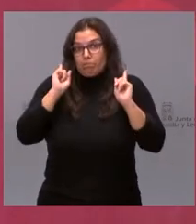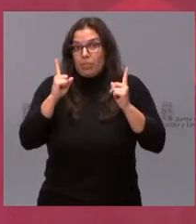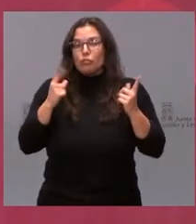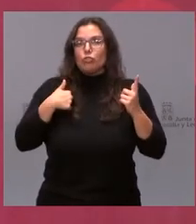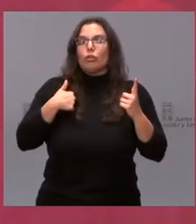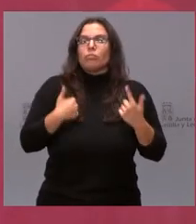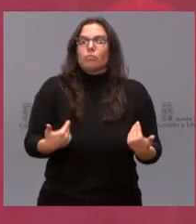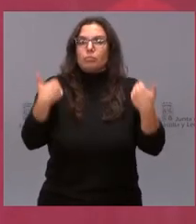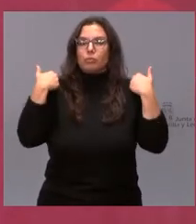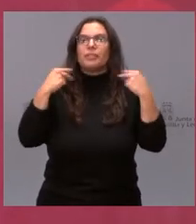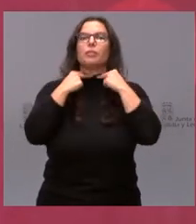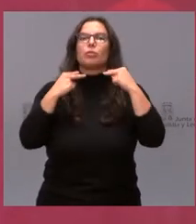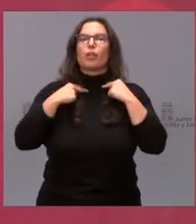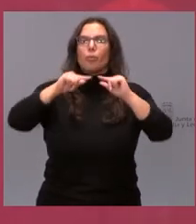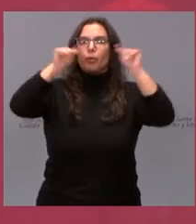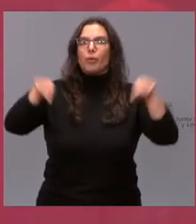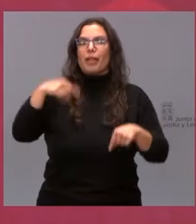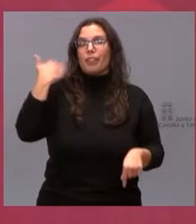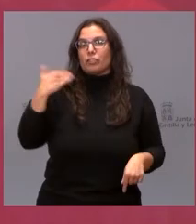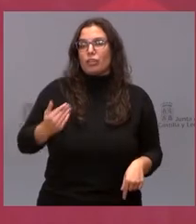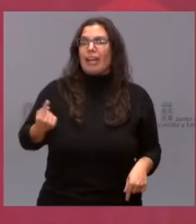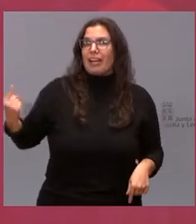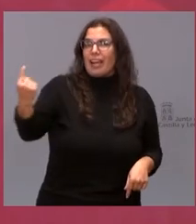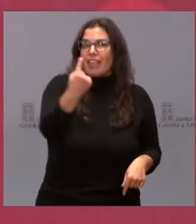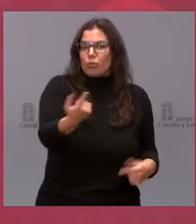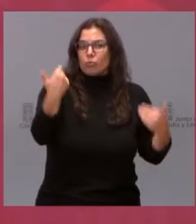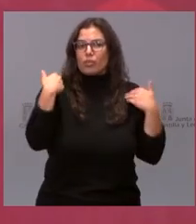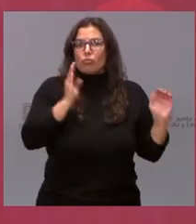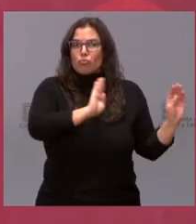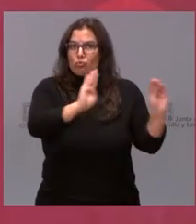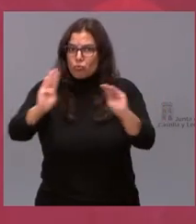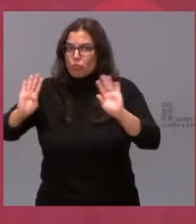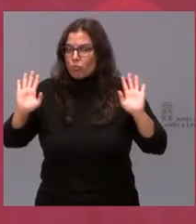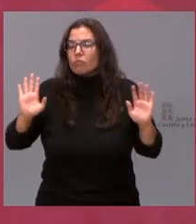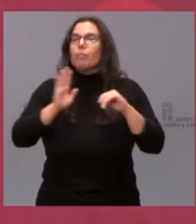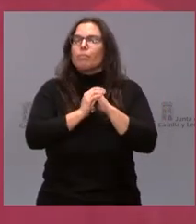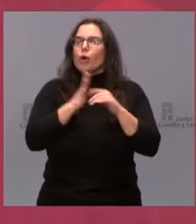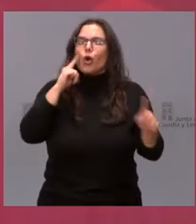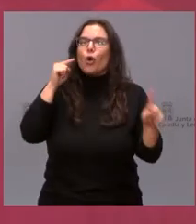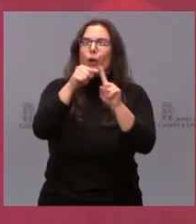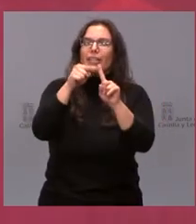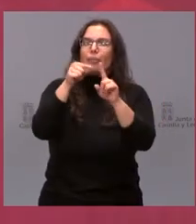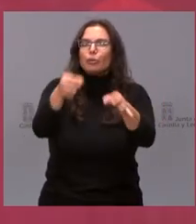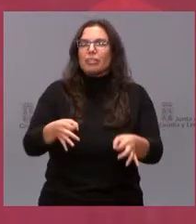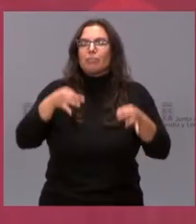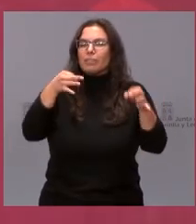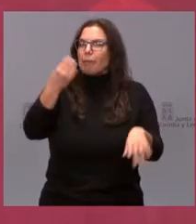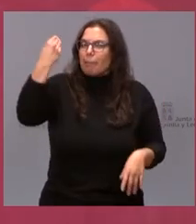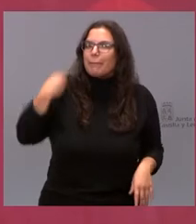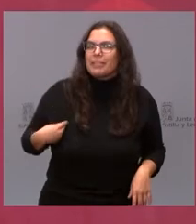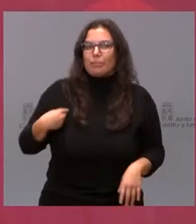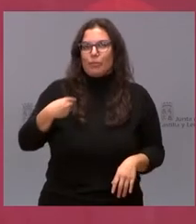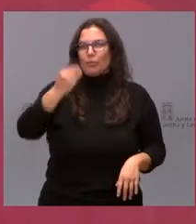frente de la Diputación provincial de Soria y cada uno al frente de su administración, el objetivo siempre es el mismo, siempre creo que tenemos